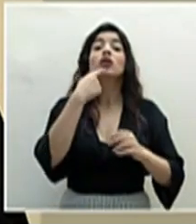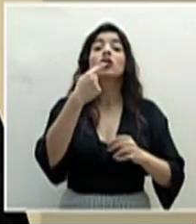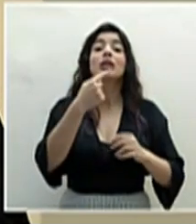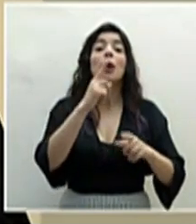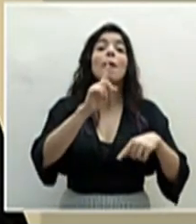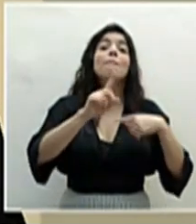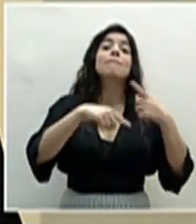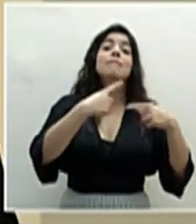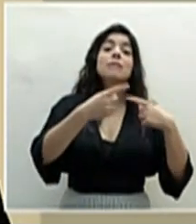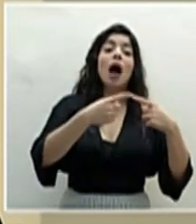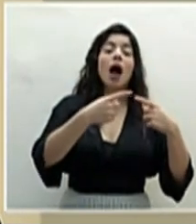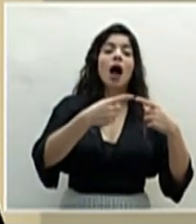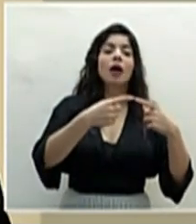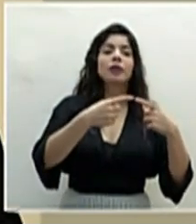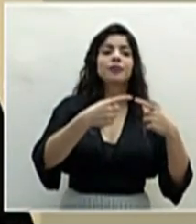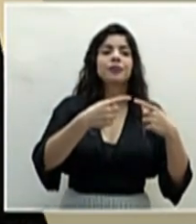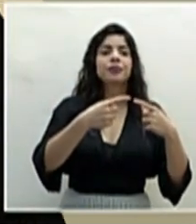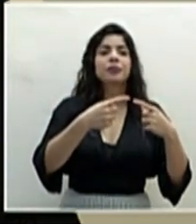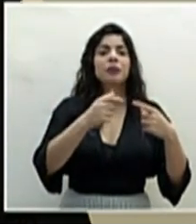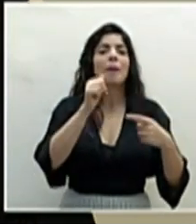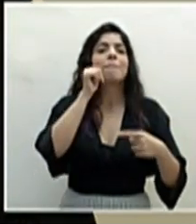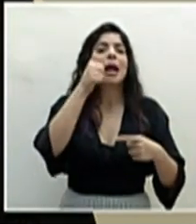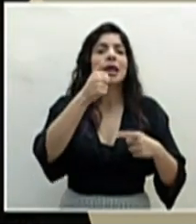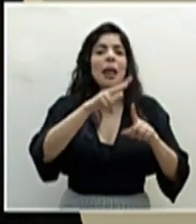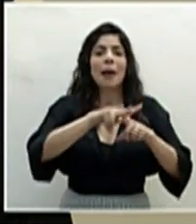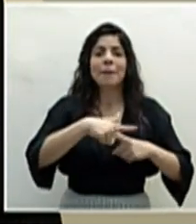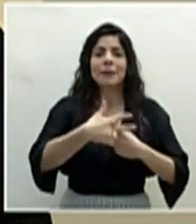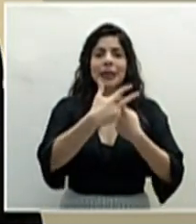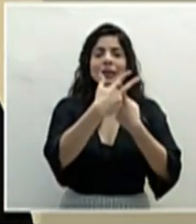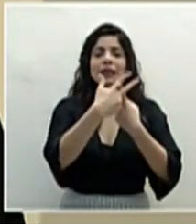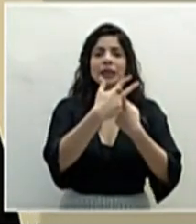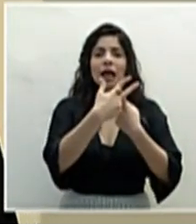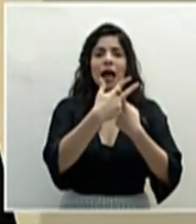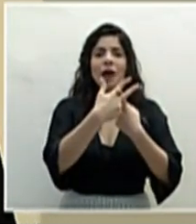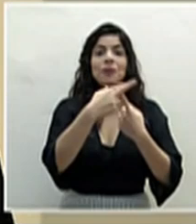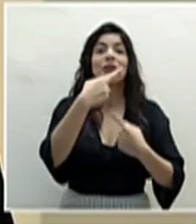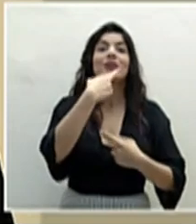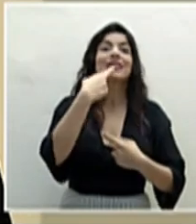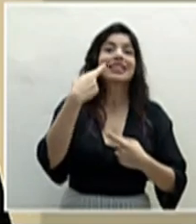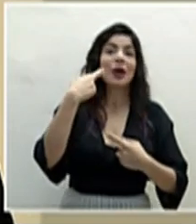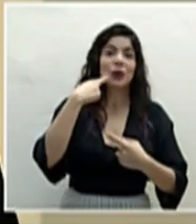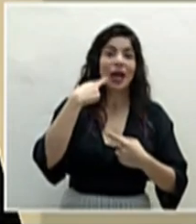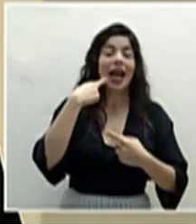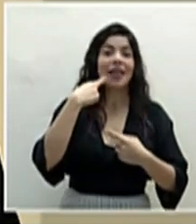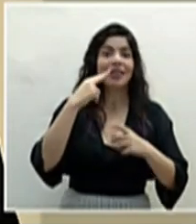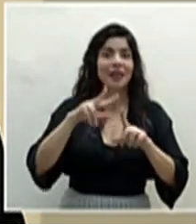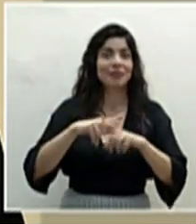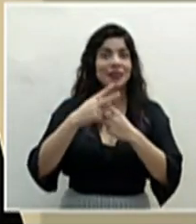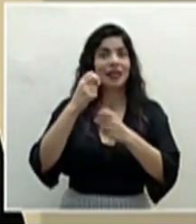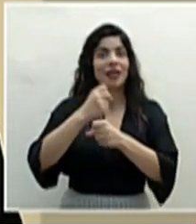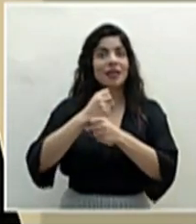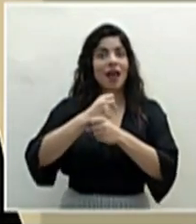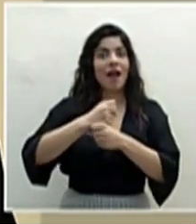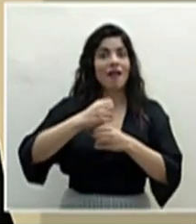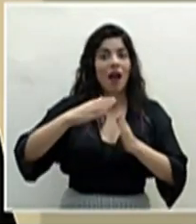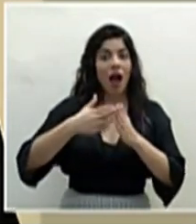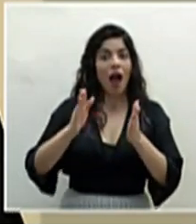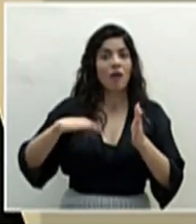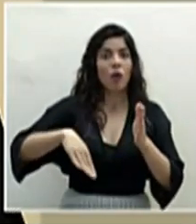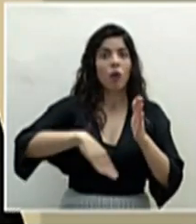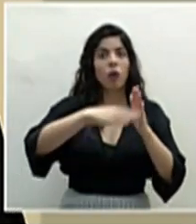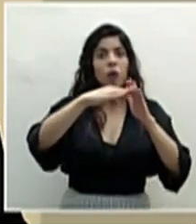liberar o vamos a mañana comienzan los restaurantes a laborar hasta las 7 de la noche,